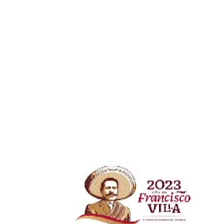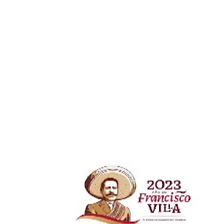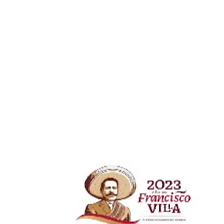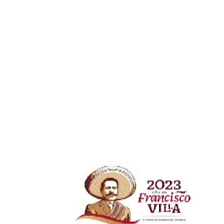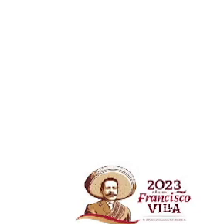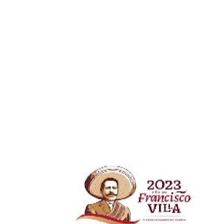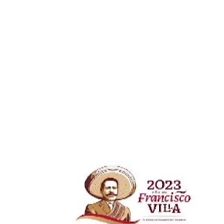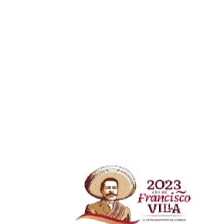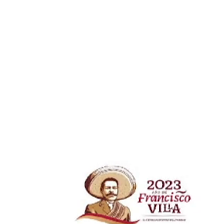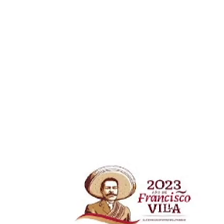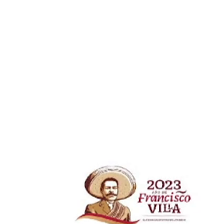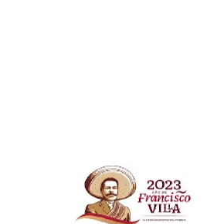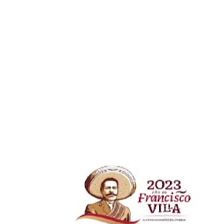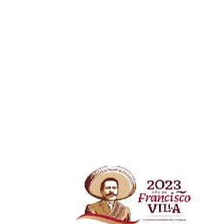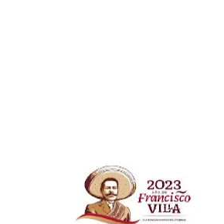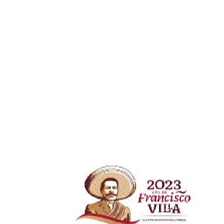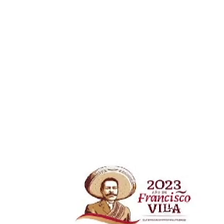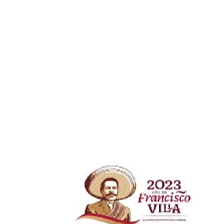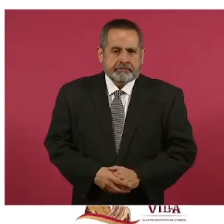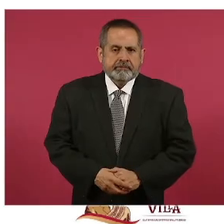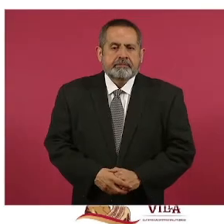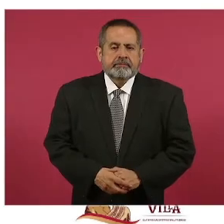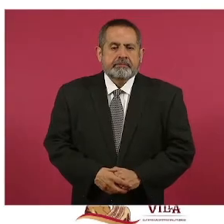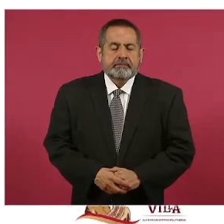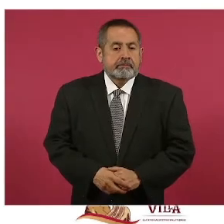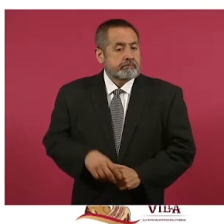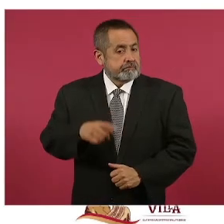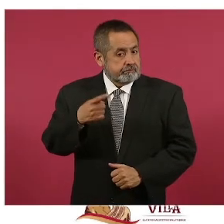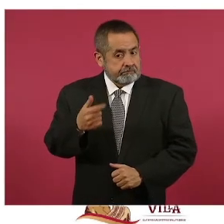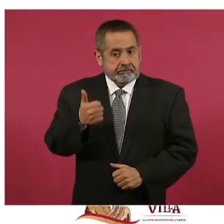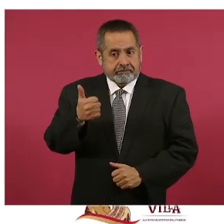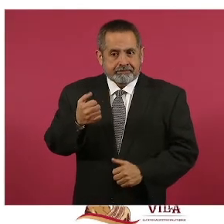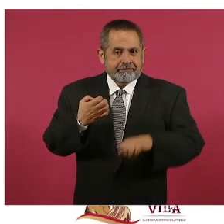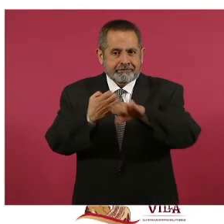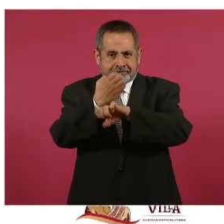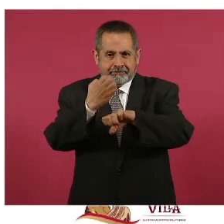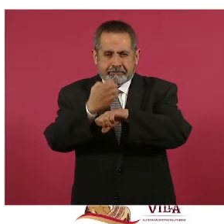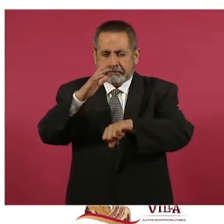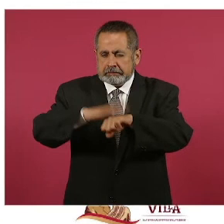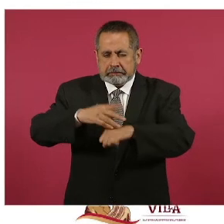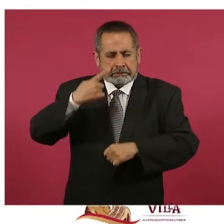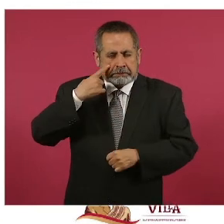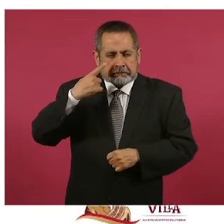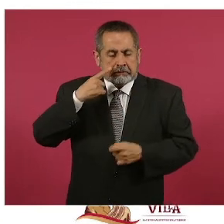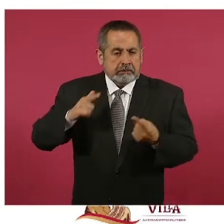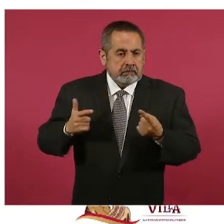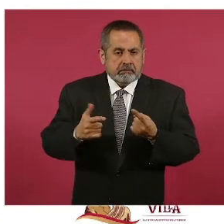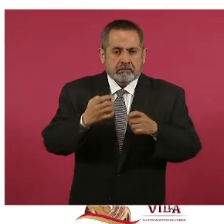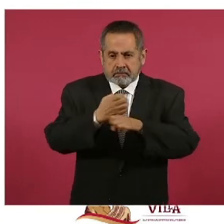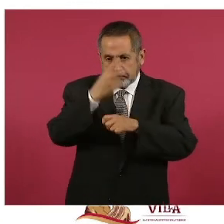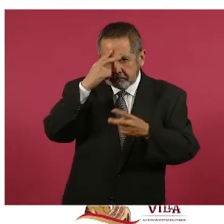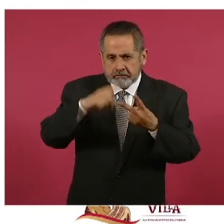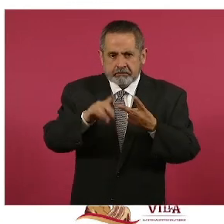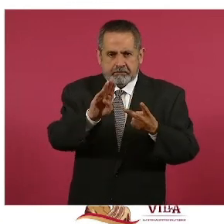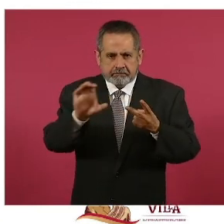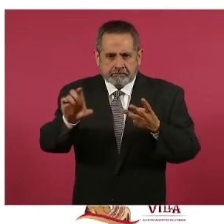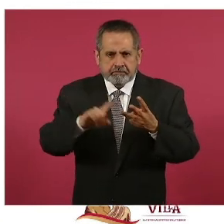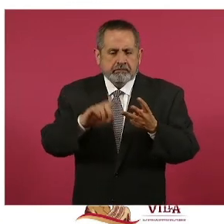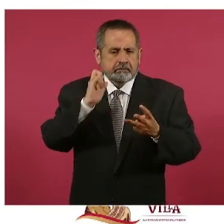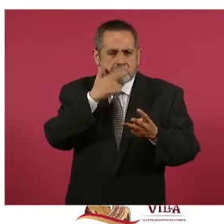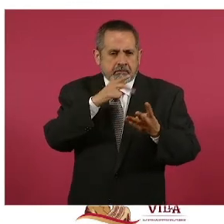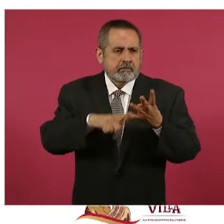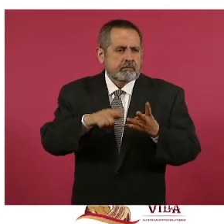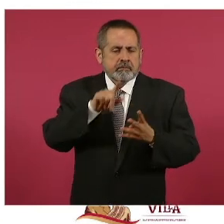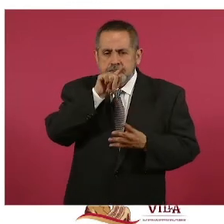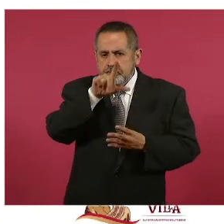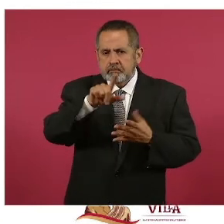entidades que concentran los homicidios dolosos, Guanajuato, Estado de México, Baja California, Chihuahua,